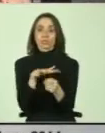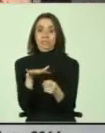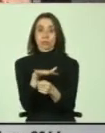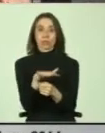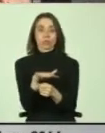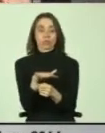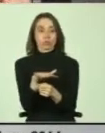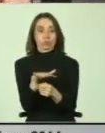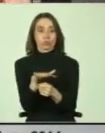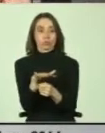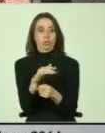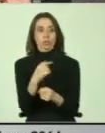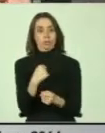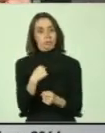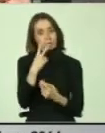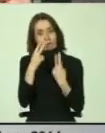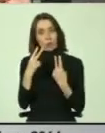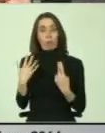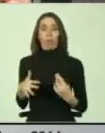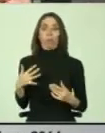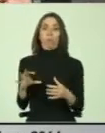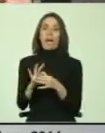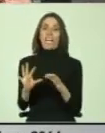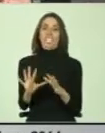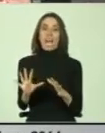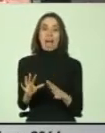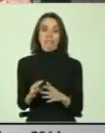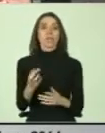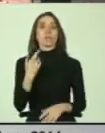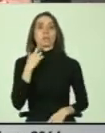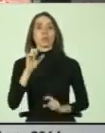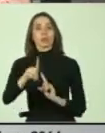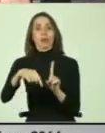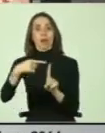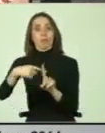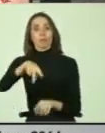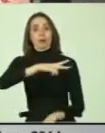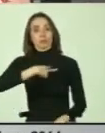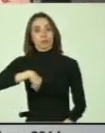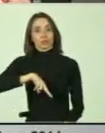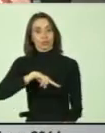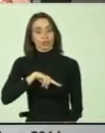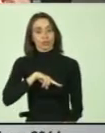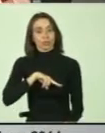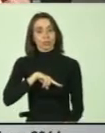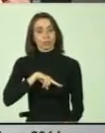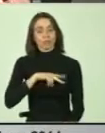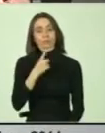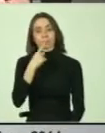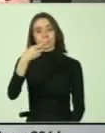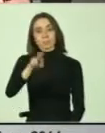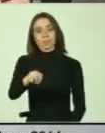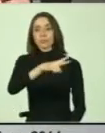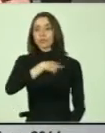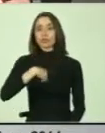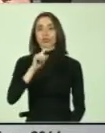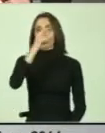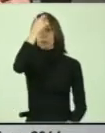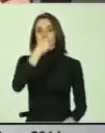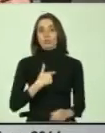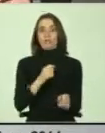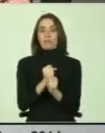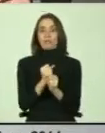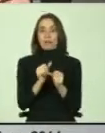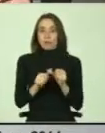Situación, desde mi punto de vista, gravísima. Porque además nosotros tenemos, le vuelvo a insistir, nosotros no somos personas que